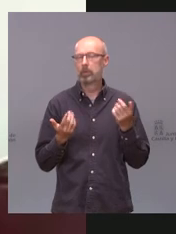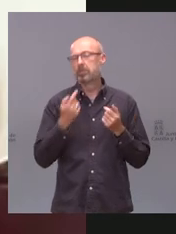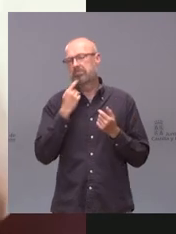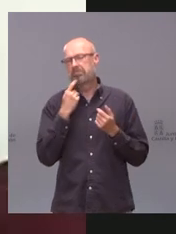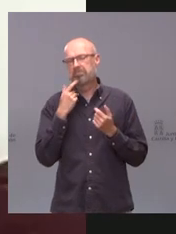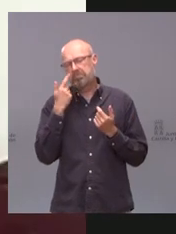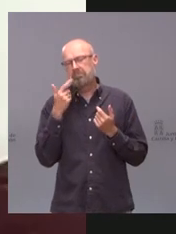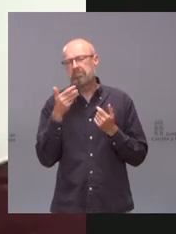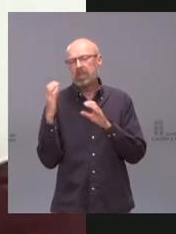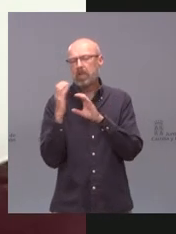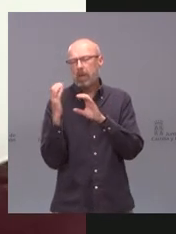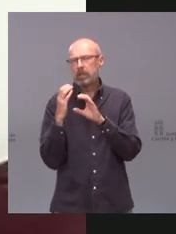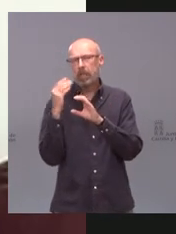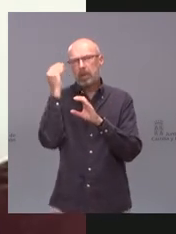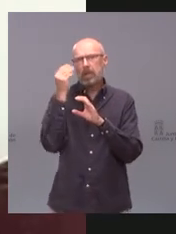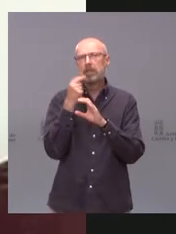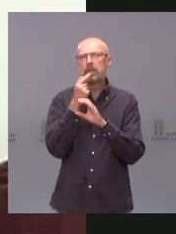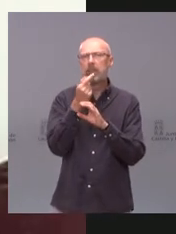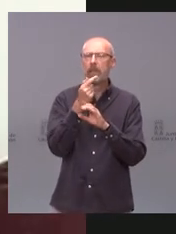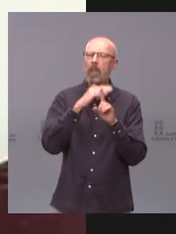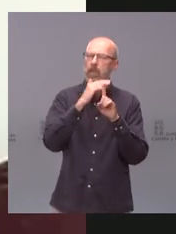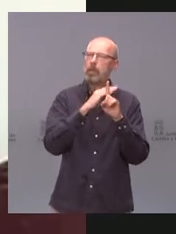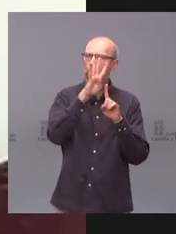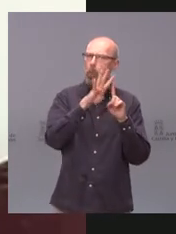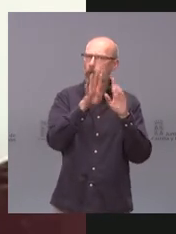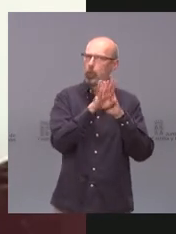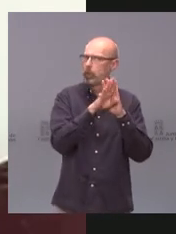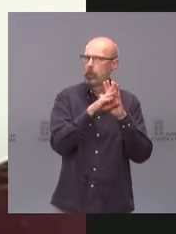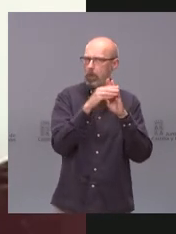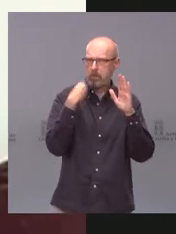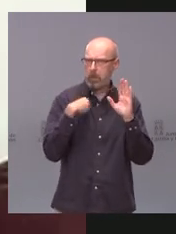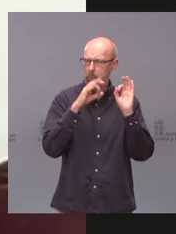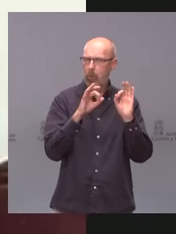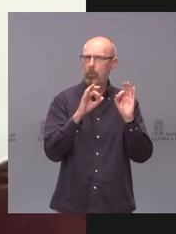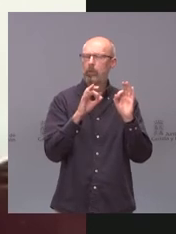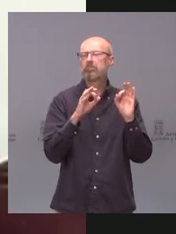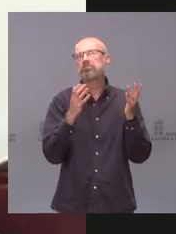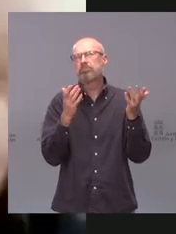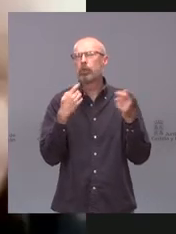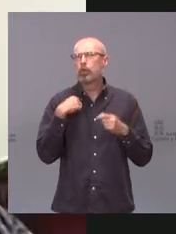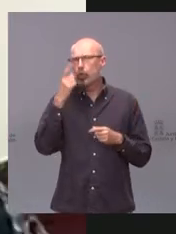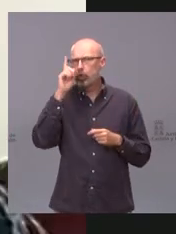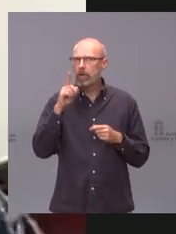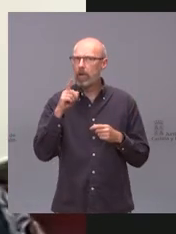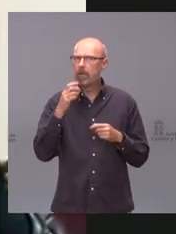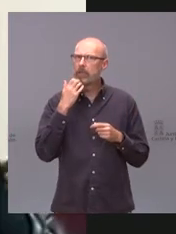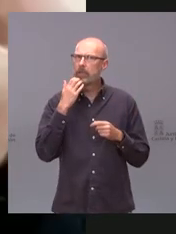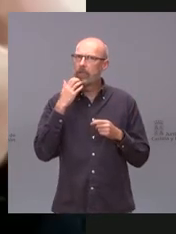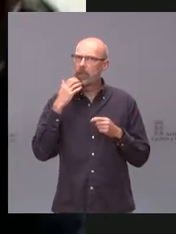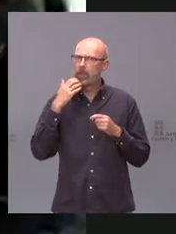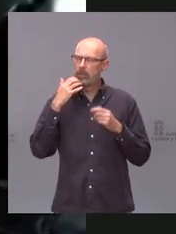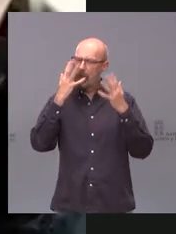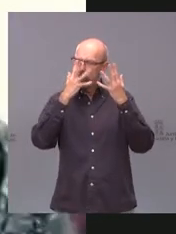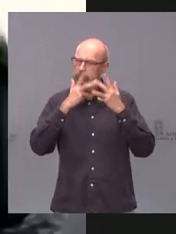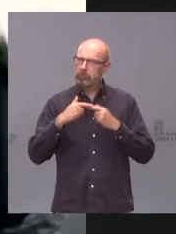mantener a toda la región nivel 4 de alerta no sé si la evolución aunque